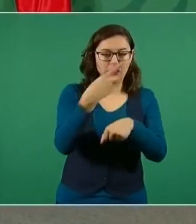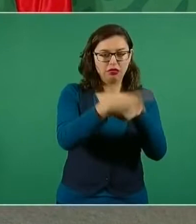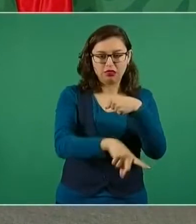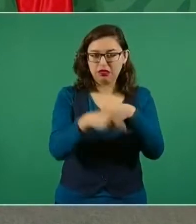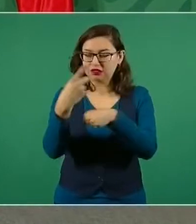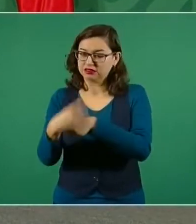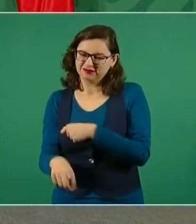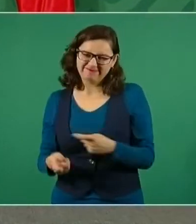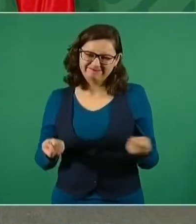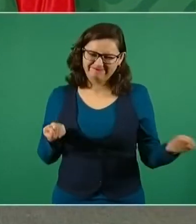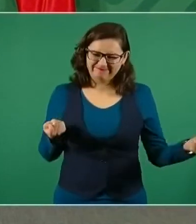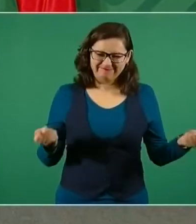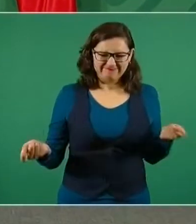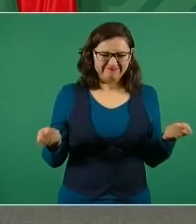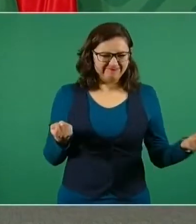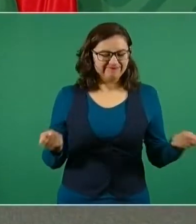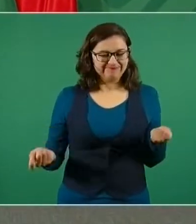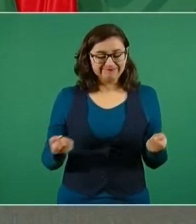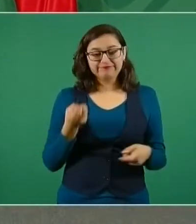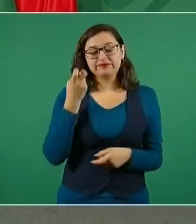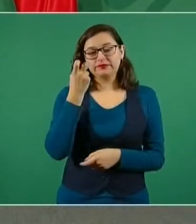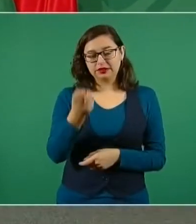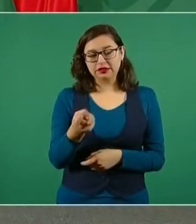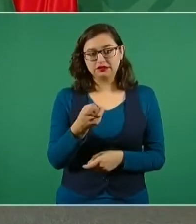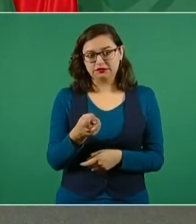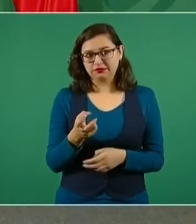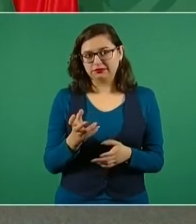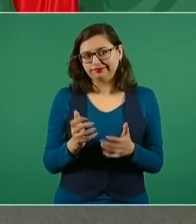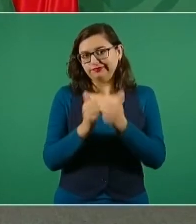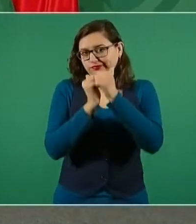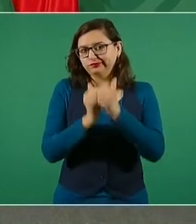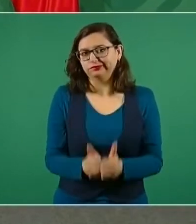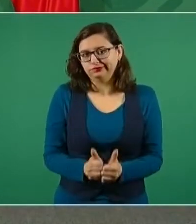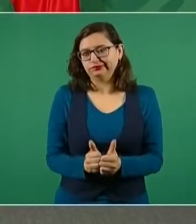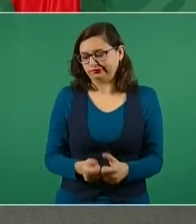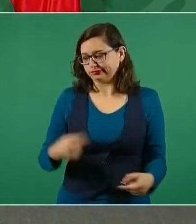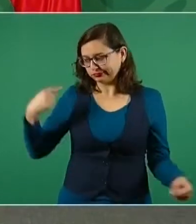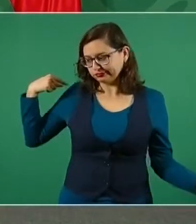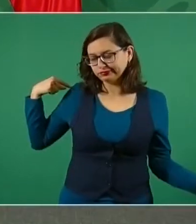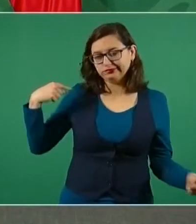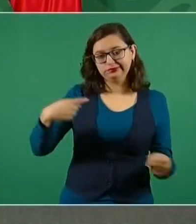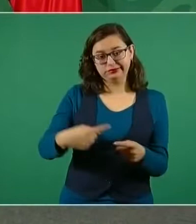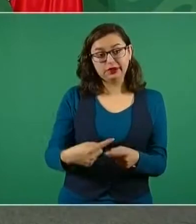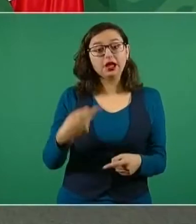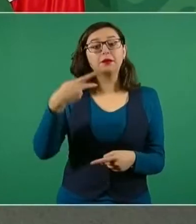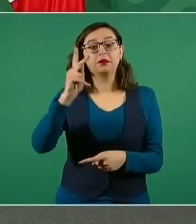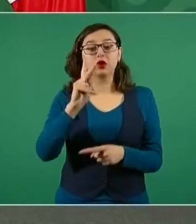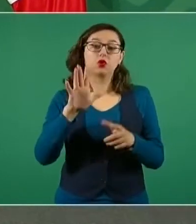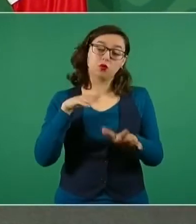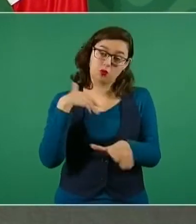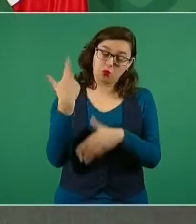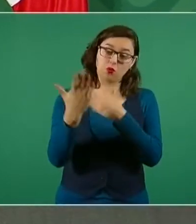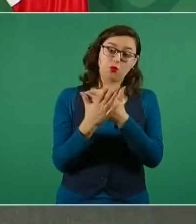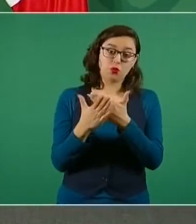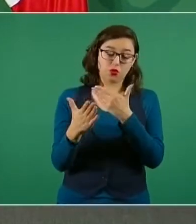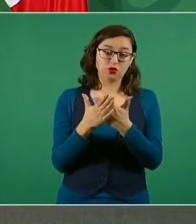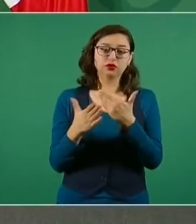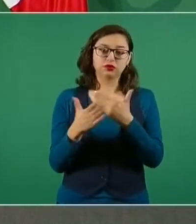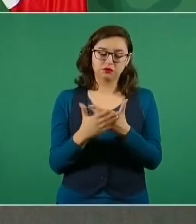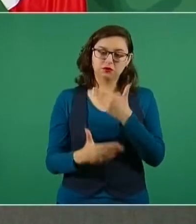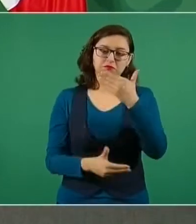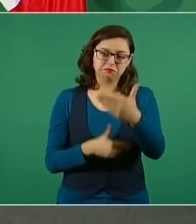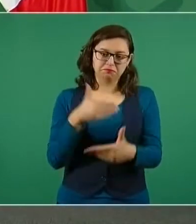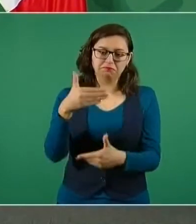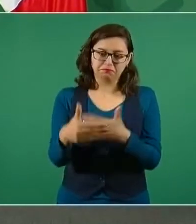Campeche, Economía a Nuevo León. De tal manera que en el caso de la Secretaría de Salud explicó que hay apoyo del gobierno de